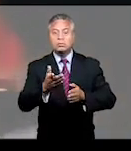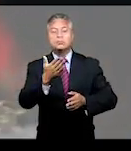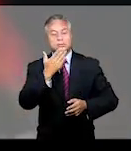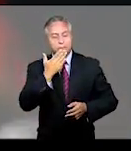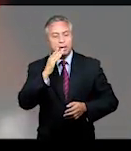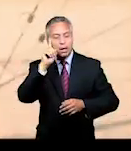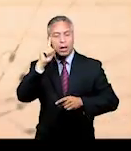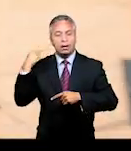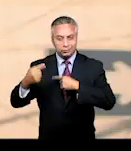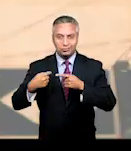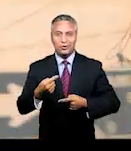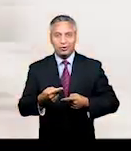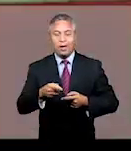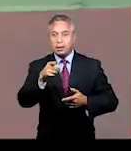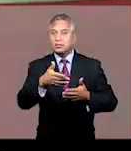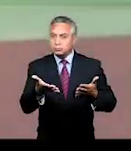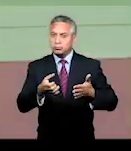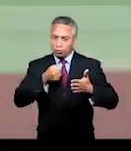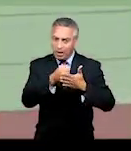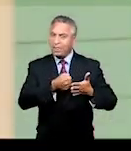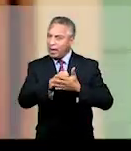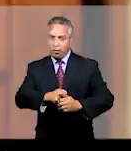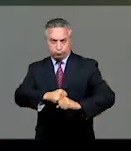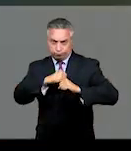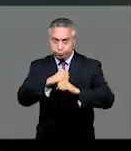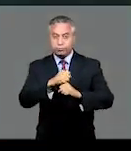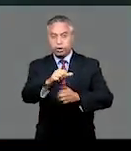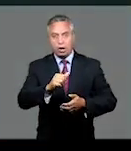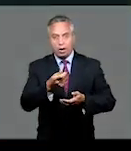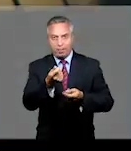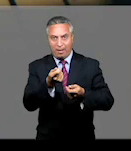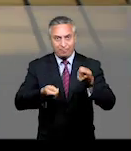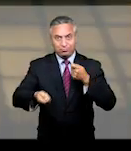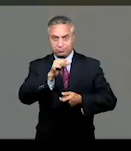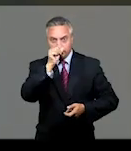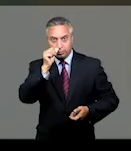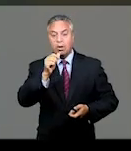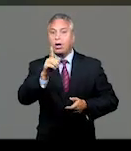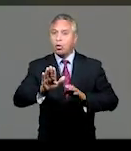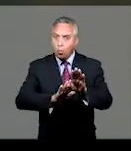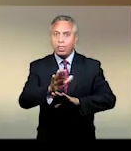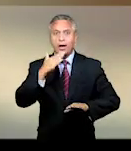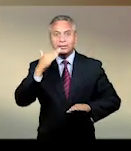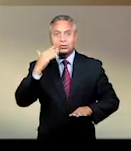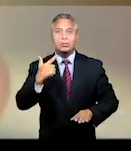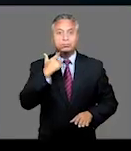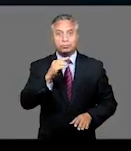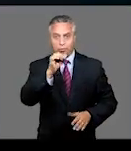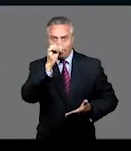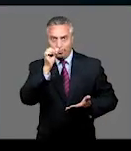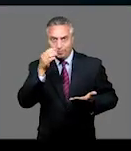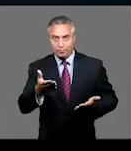rumbo y también la historia. Por eso, además de combatir con fuerza el narcotráfico, debemos prevenir que niños y